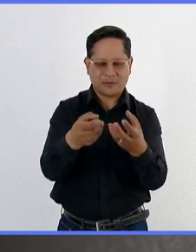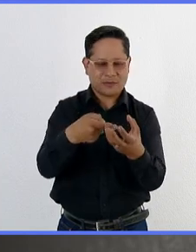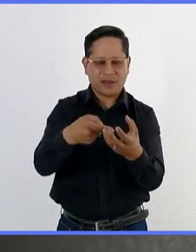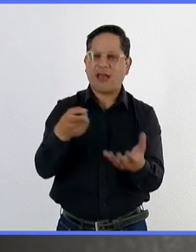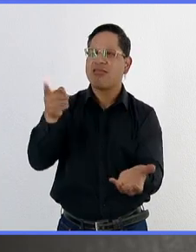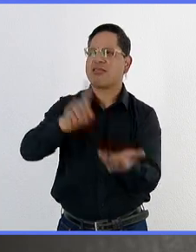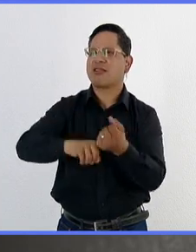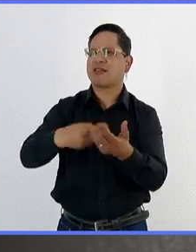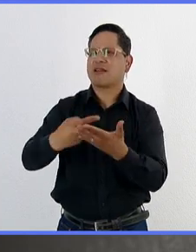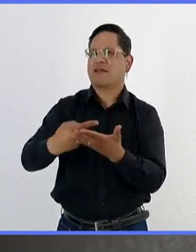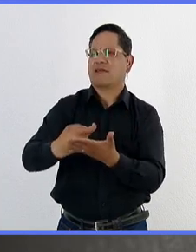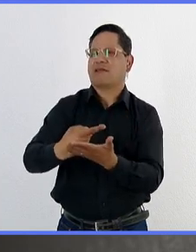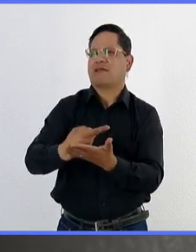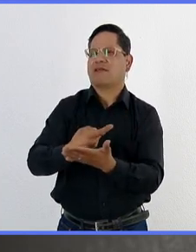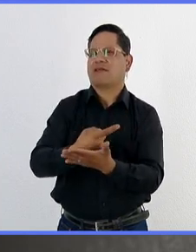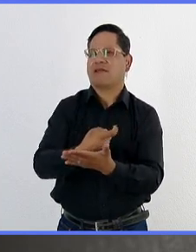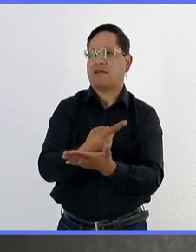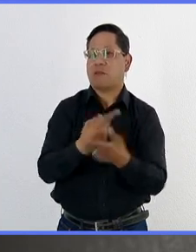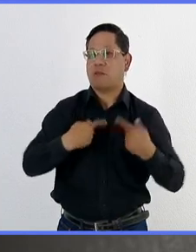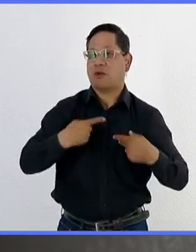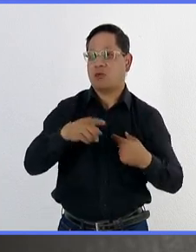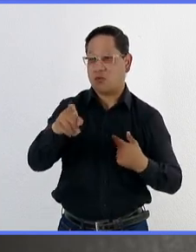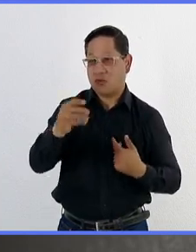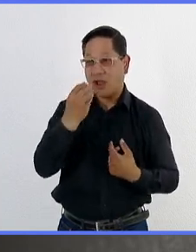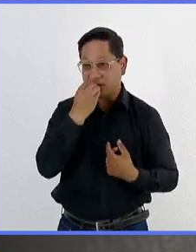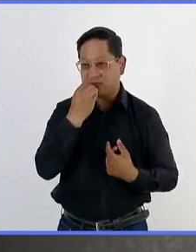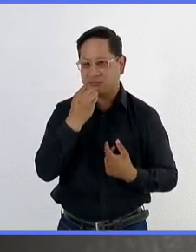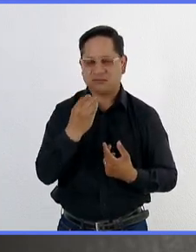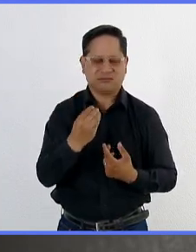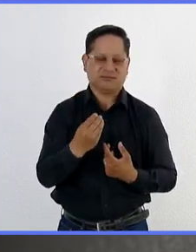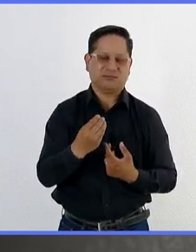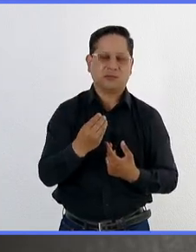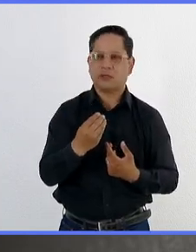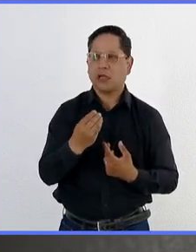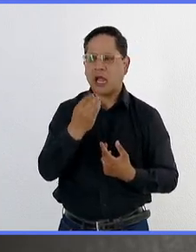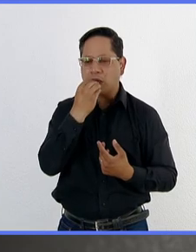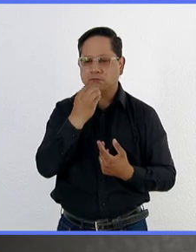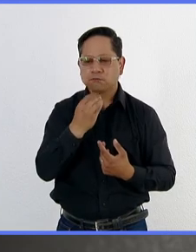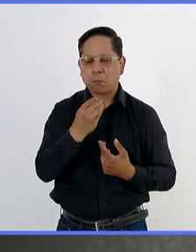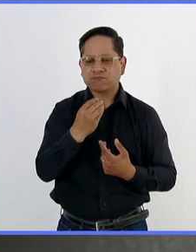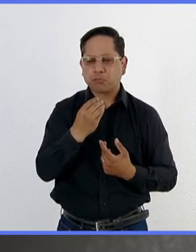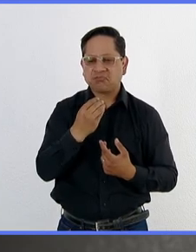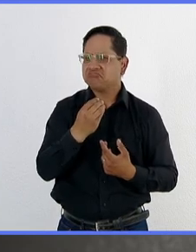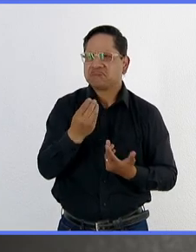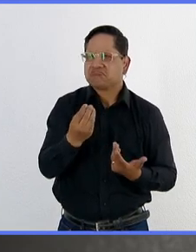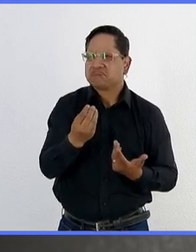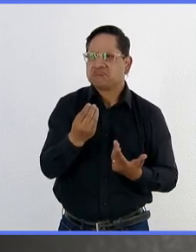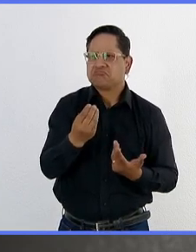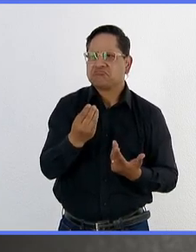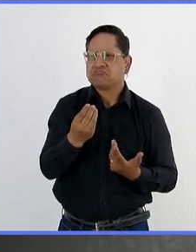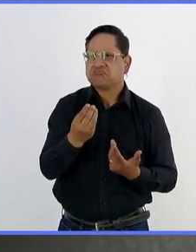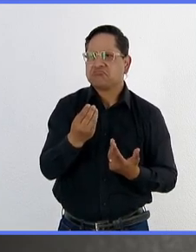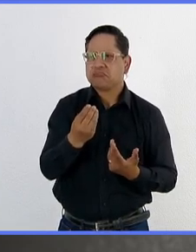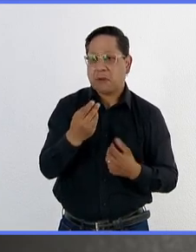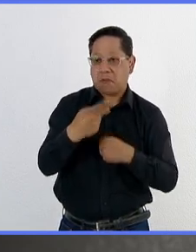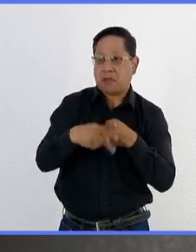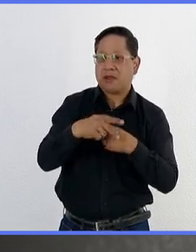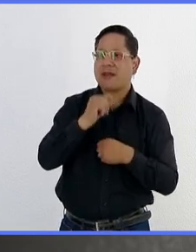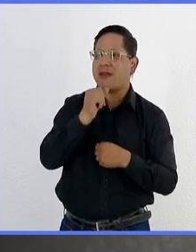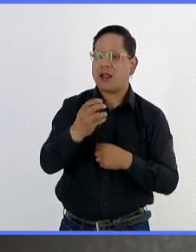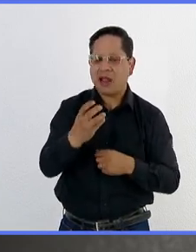De entrada, nadie se lo va a querer comer. Digamos, no le hace daño al ser humano porque es proteína, pero